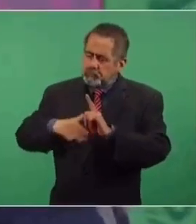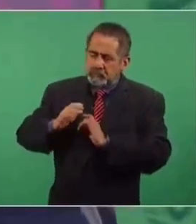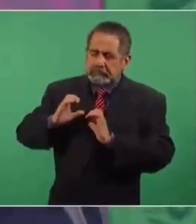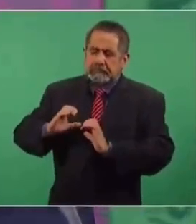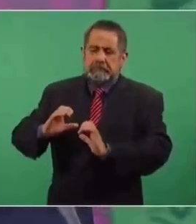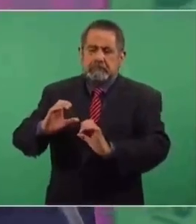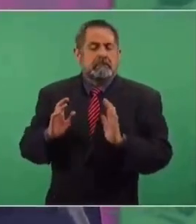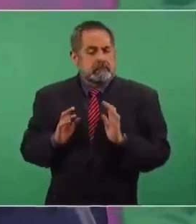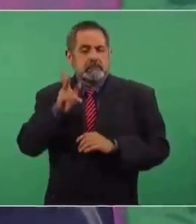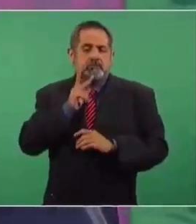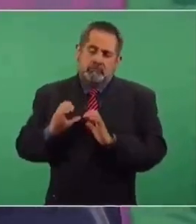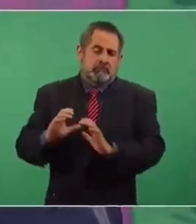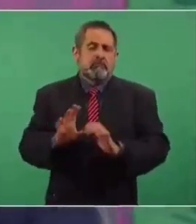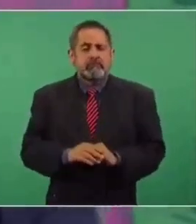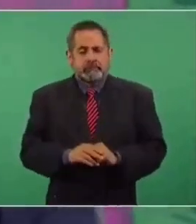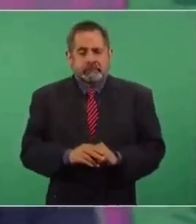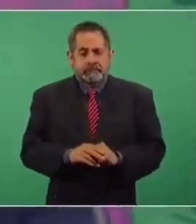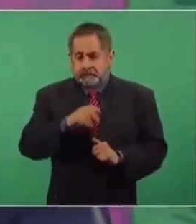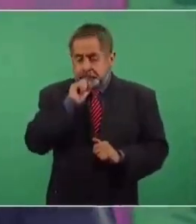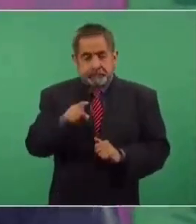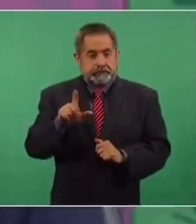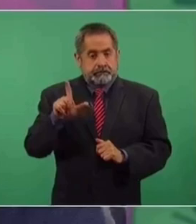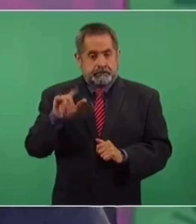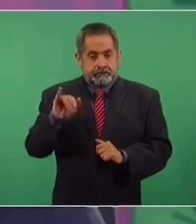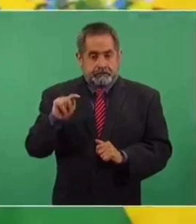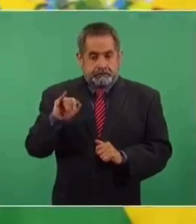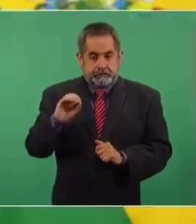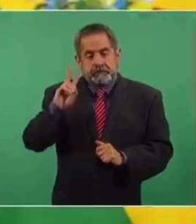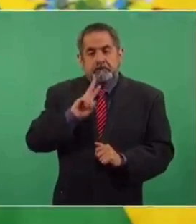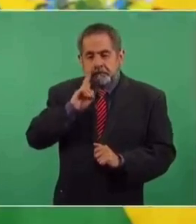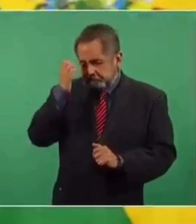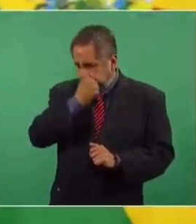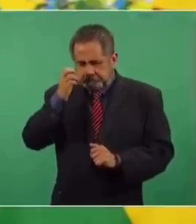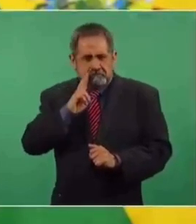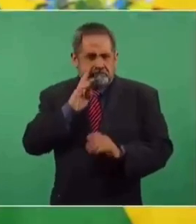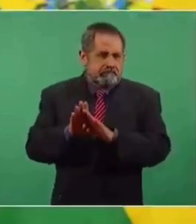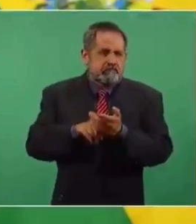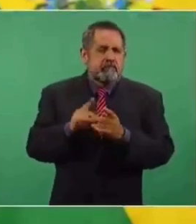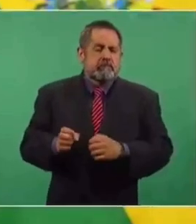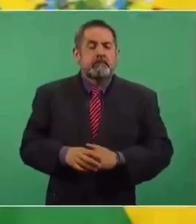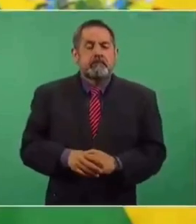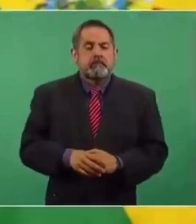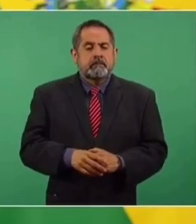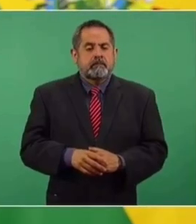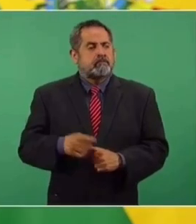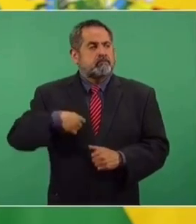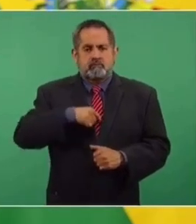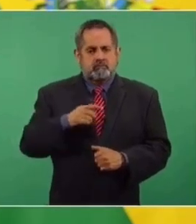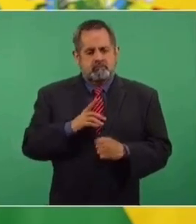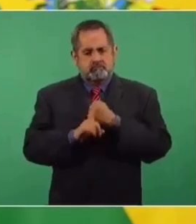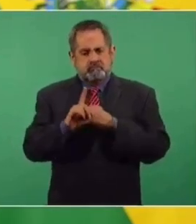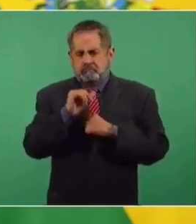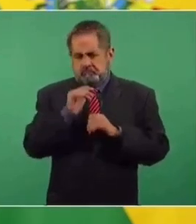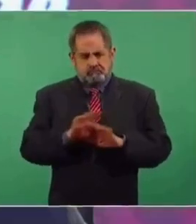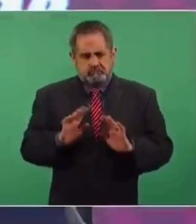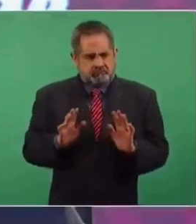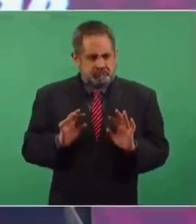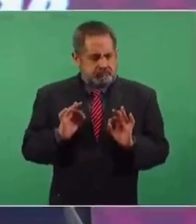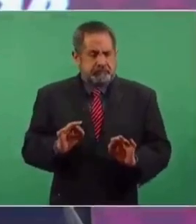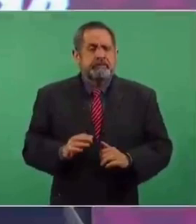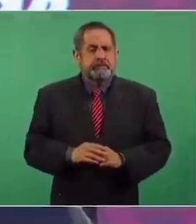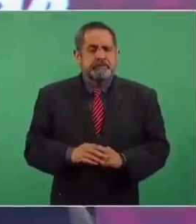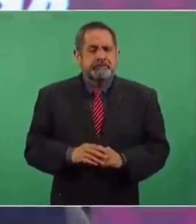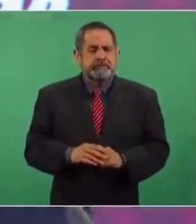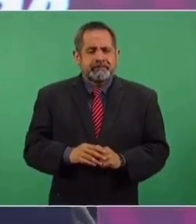materia prima, estamos cuidando el petróleo y el caso del litio lo vamos también a revisar. No tenemos nosotros problemas porque